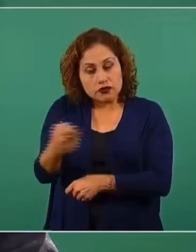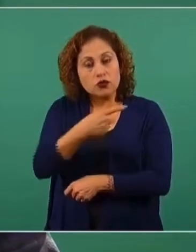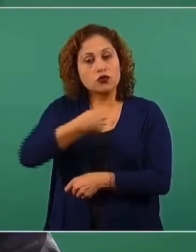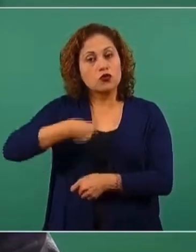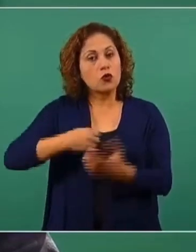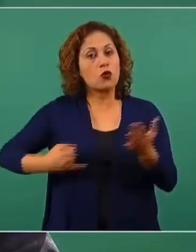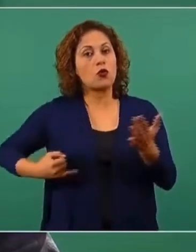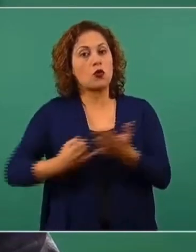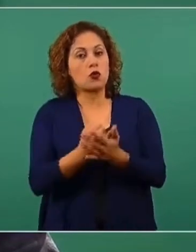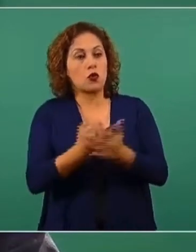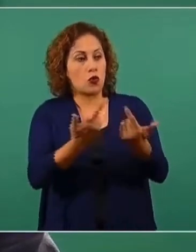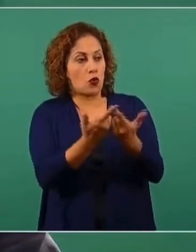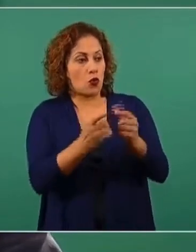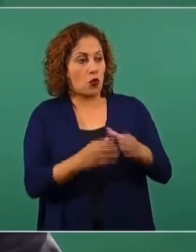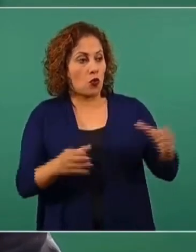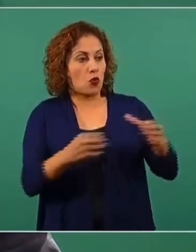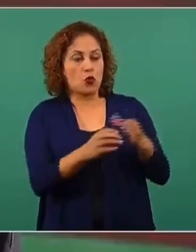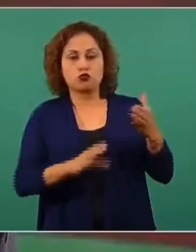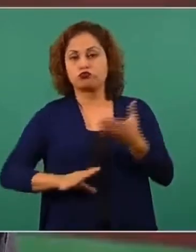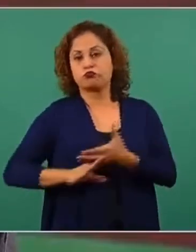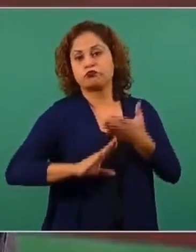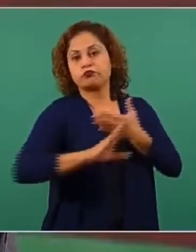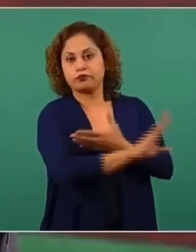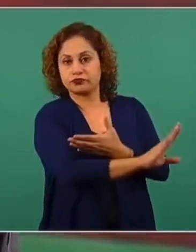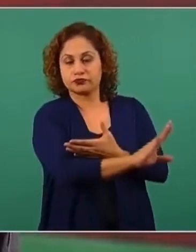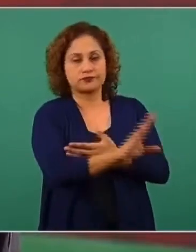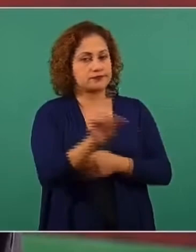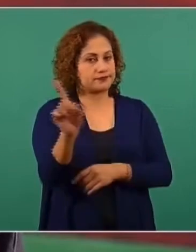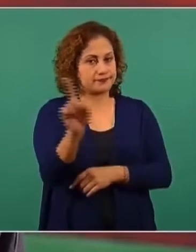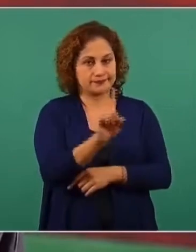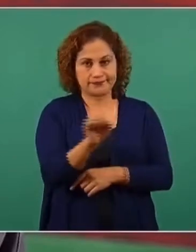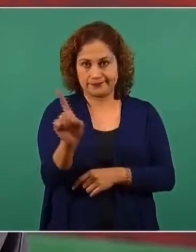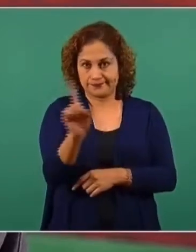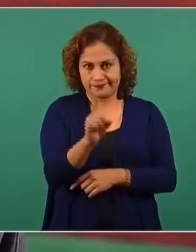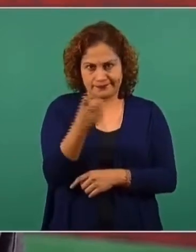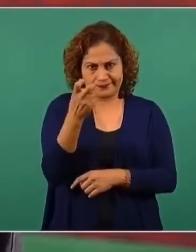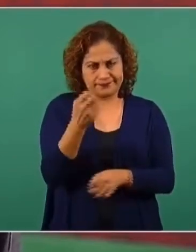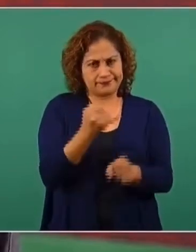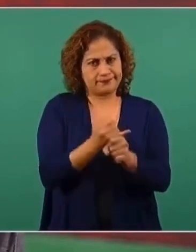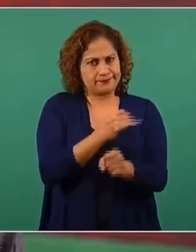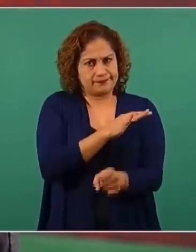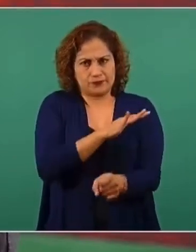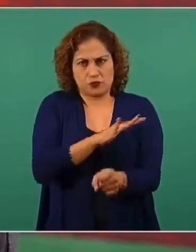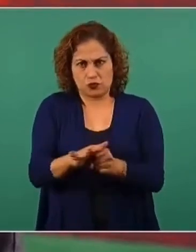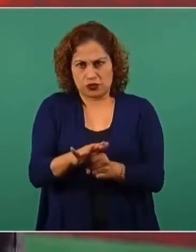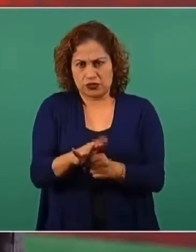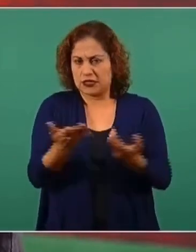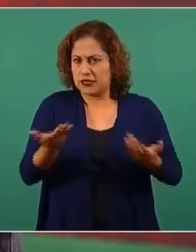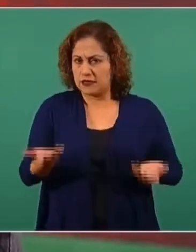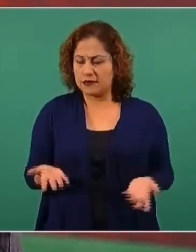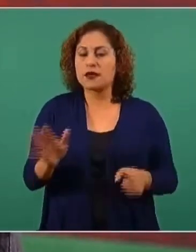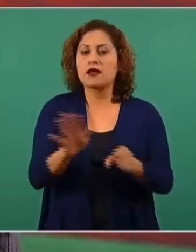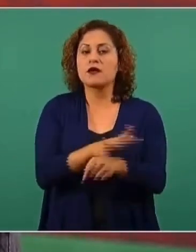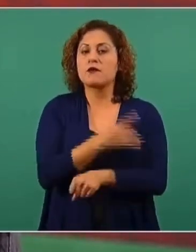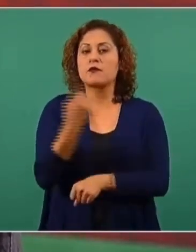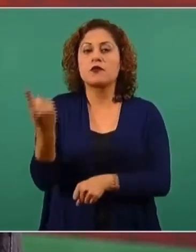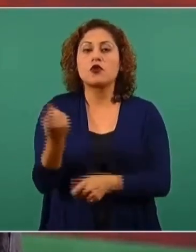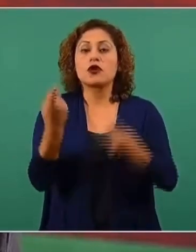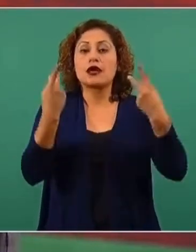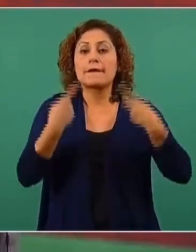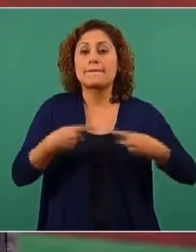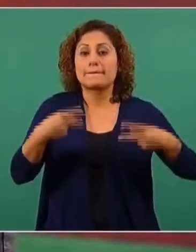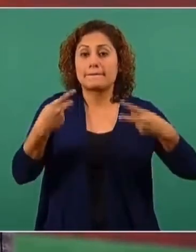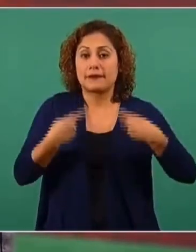social en particular. Sería un disparate, por supuesto, suponer que esto es así, más cuando se trata de personas que